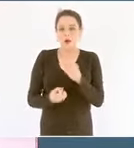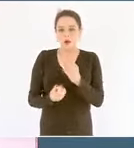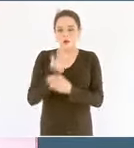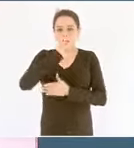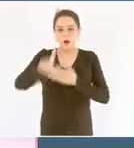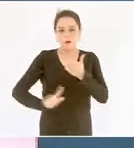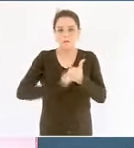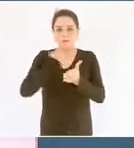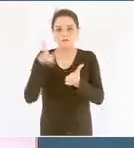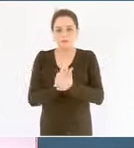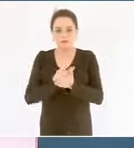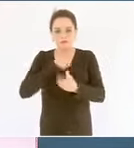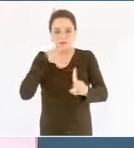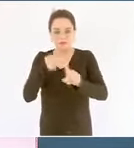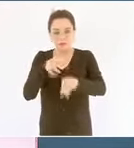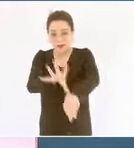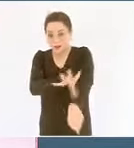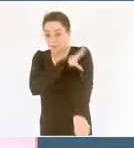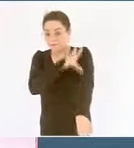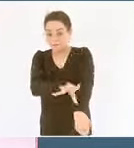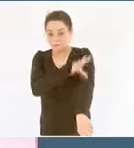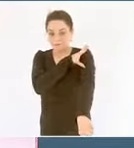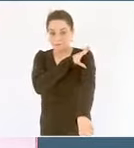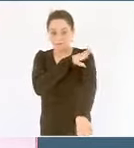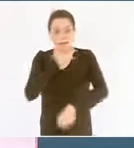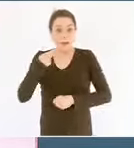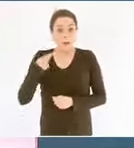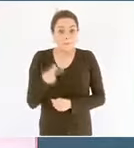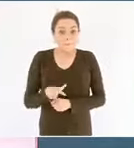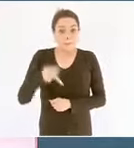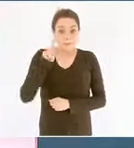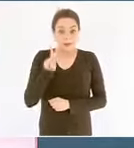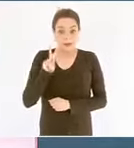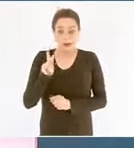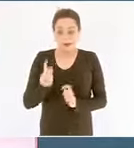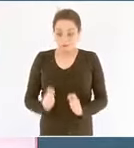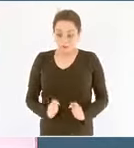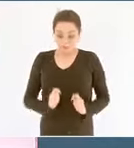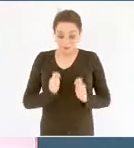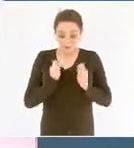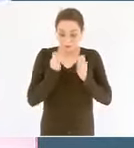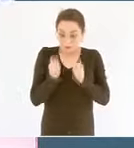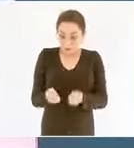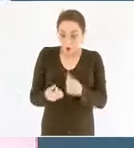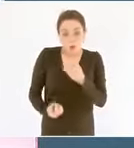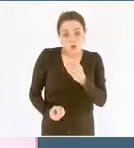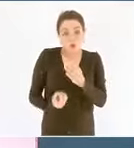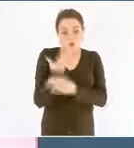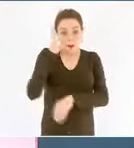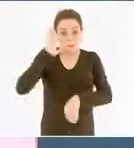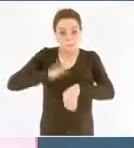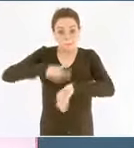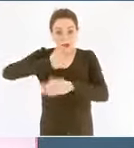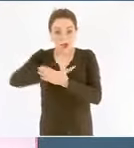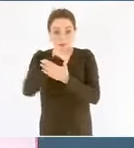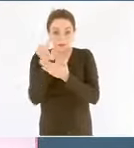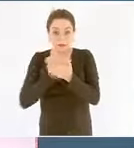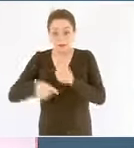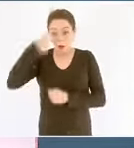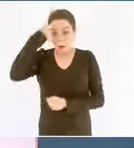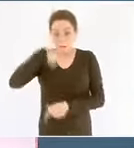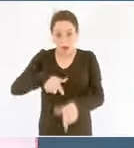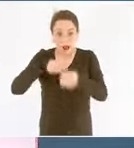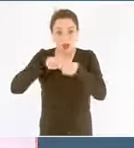pero no se entregarán nuevas concesiones para la explotación del